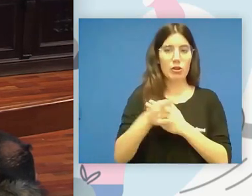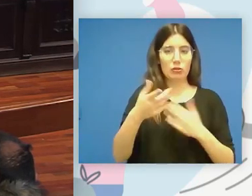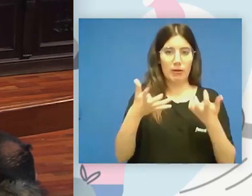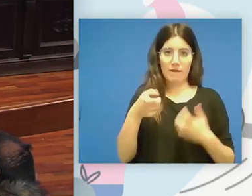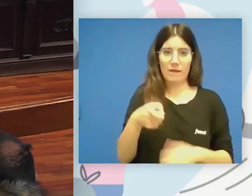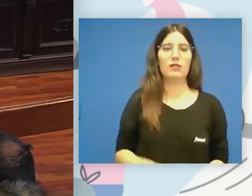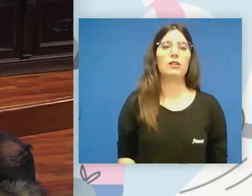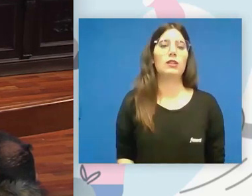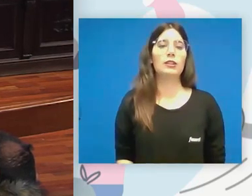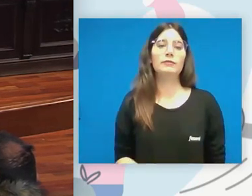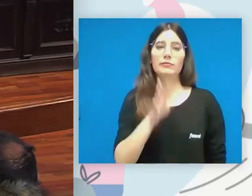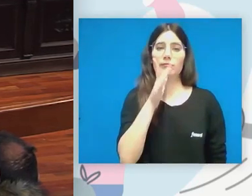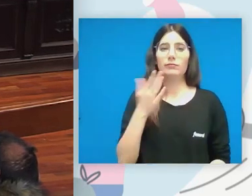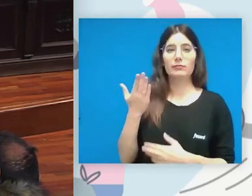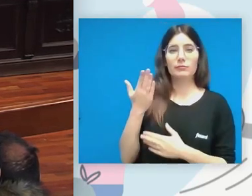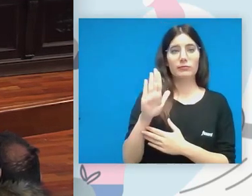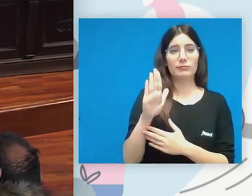Voy a abrir la presentación.